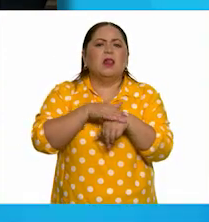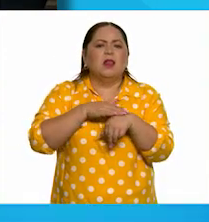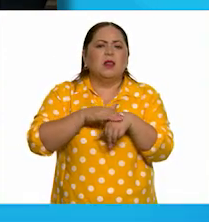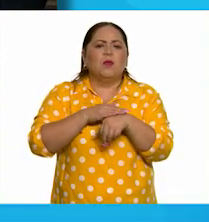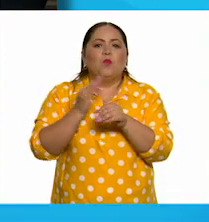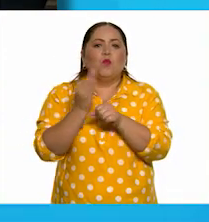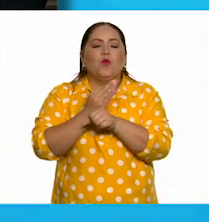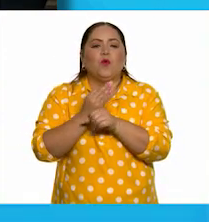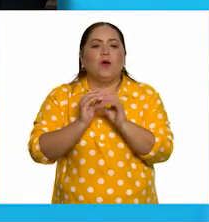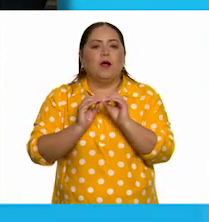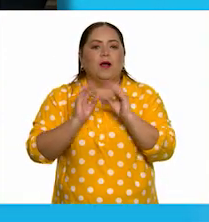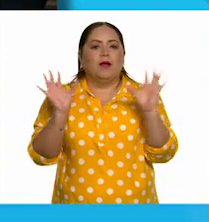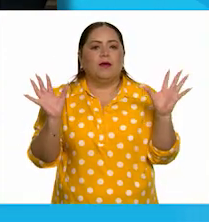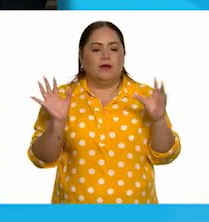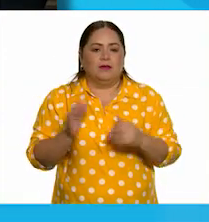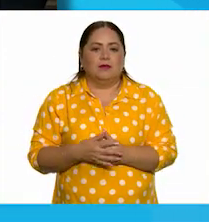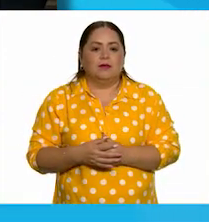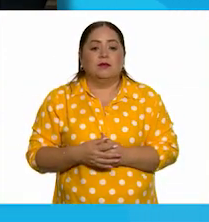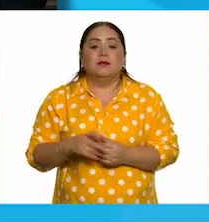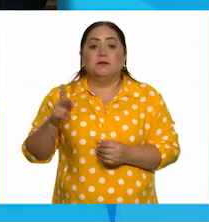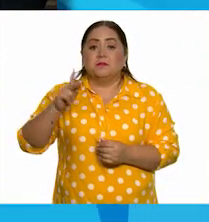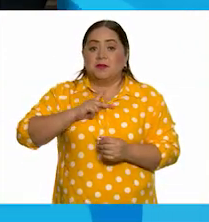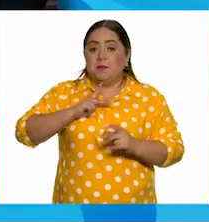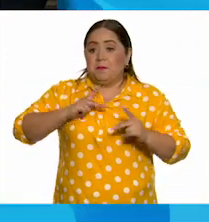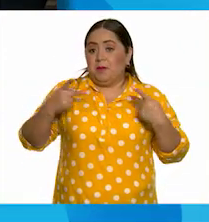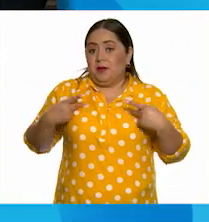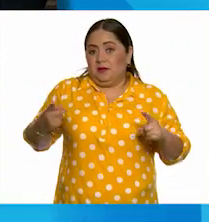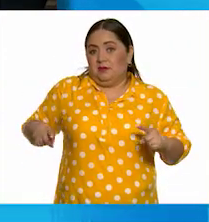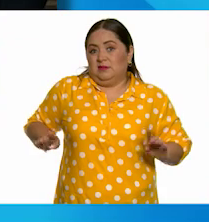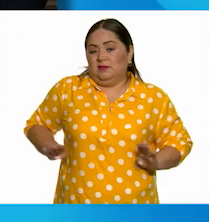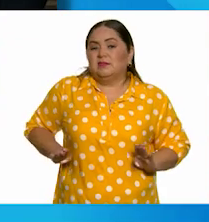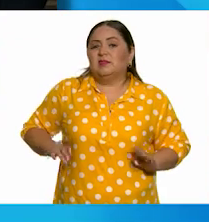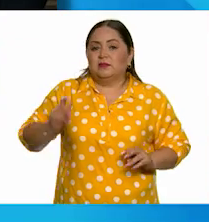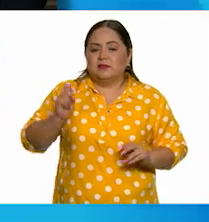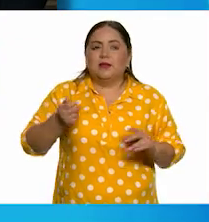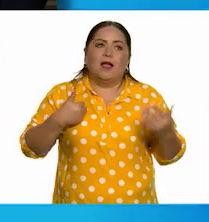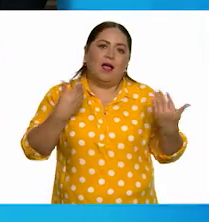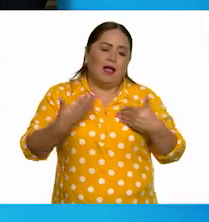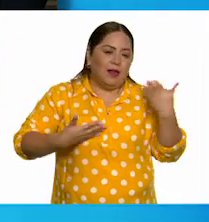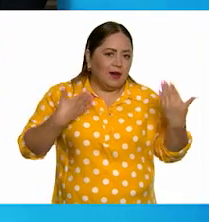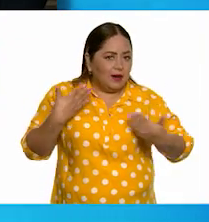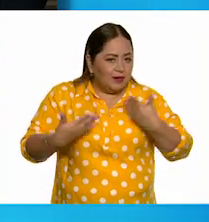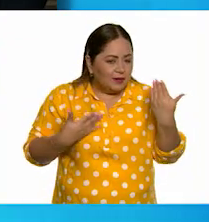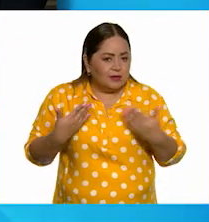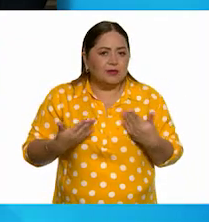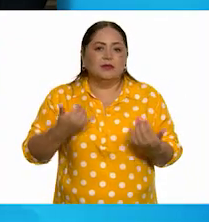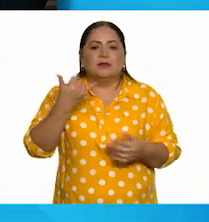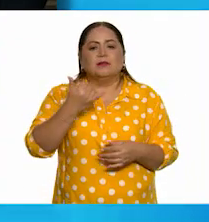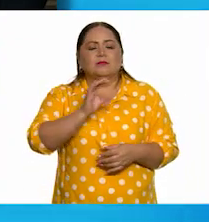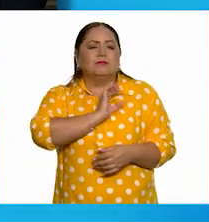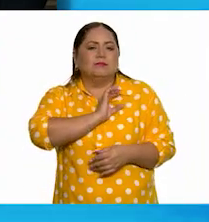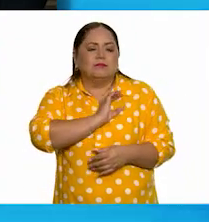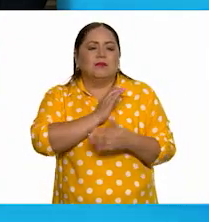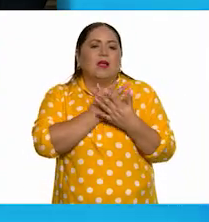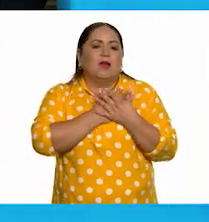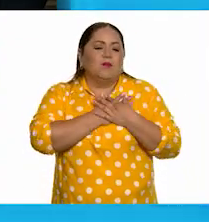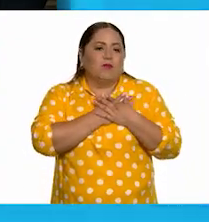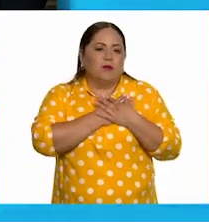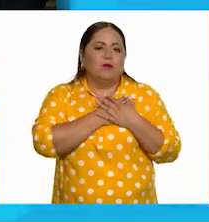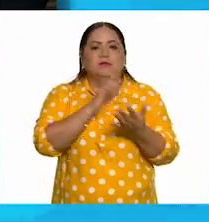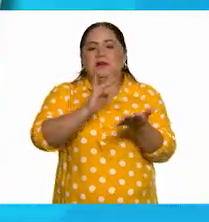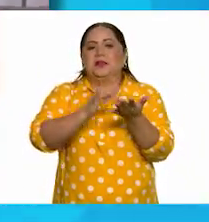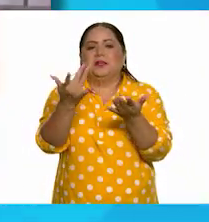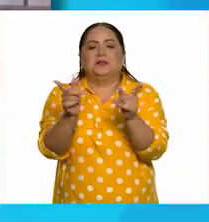morena clara. Mi personalidad es ser alegre, tierno y amoroso.